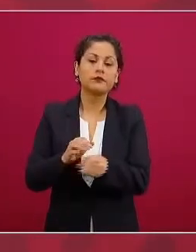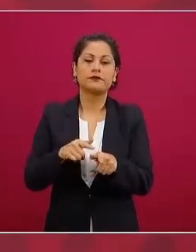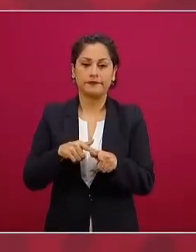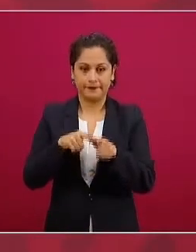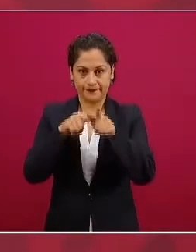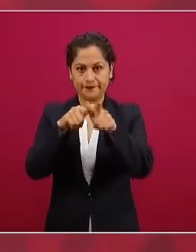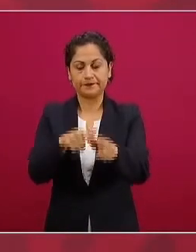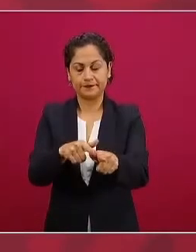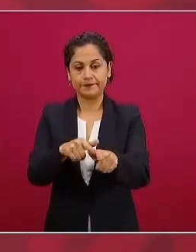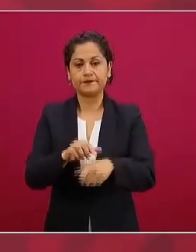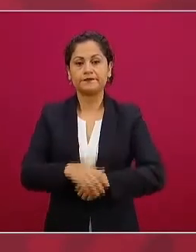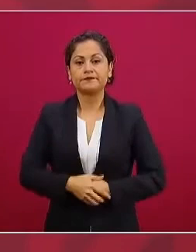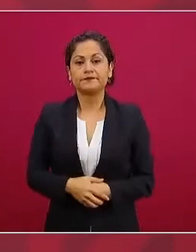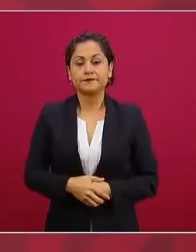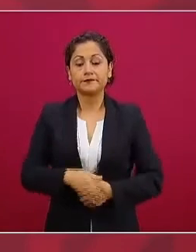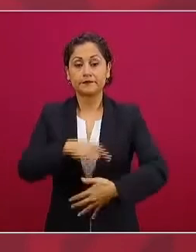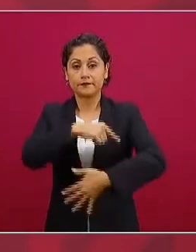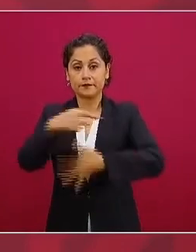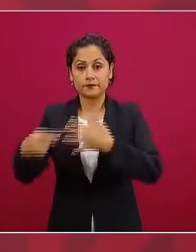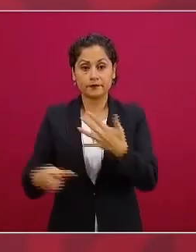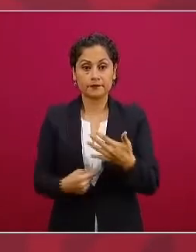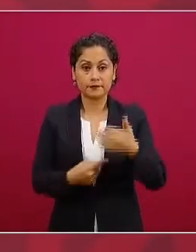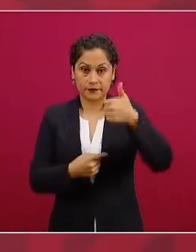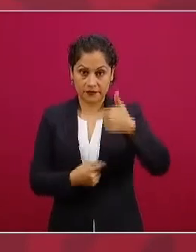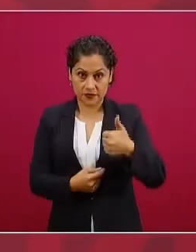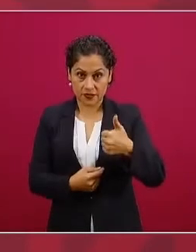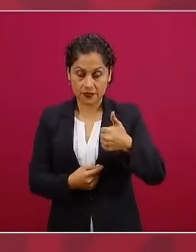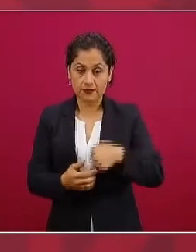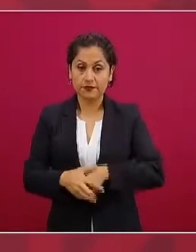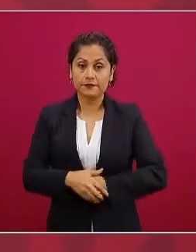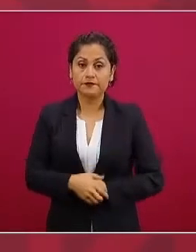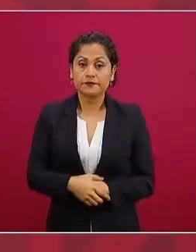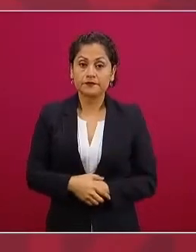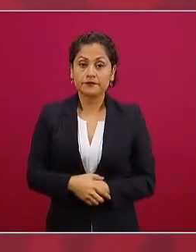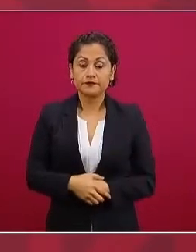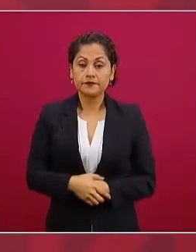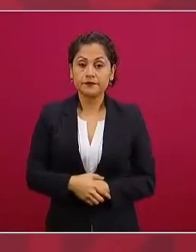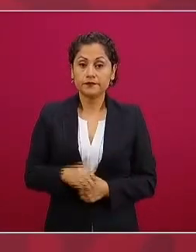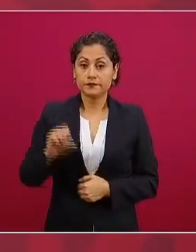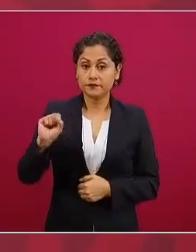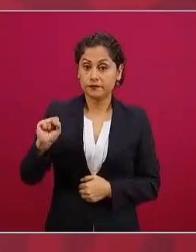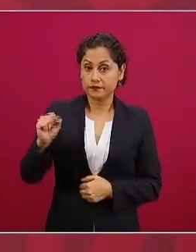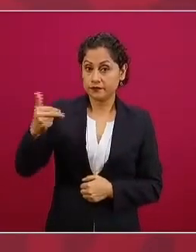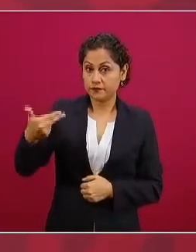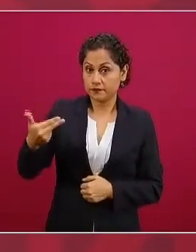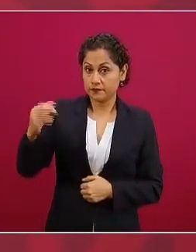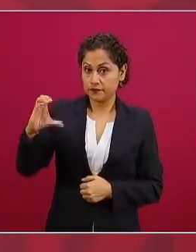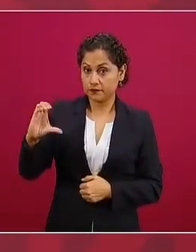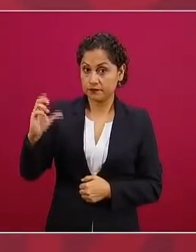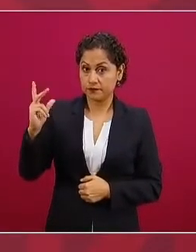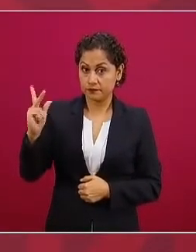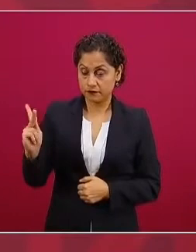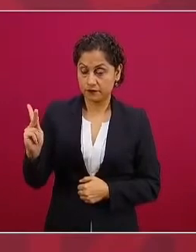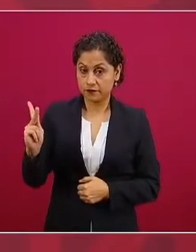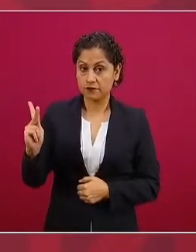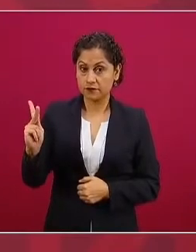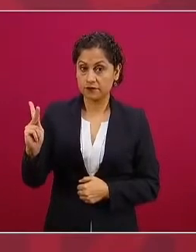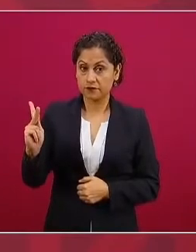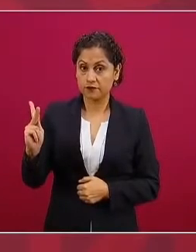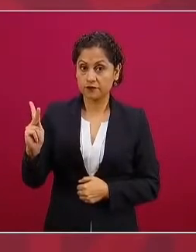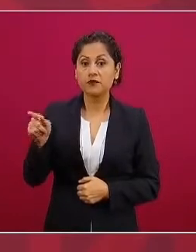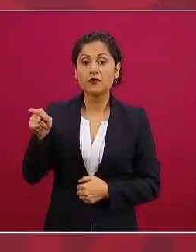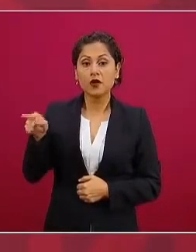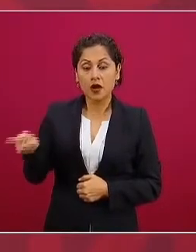Seis, la Secretaría de Hacienda dispondrá de los